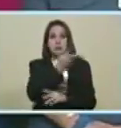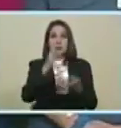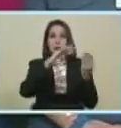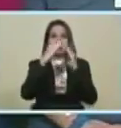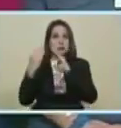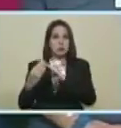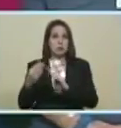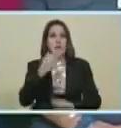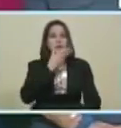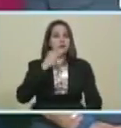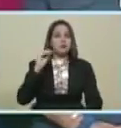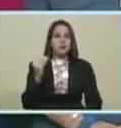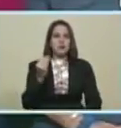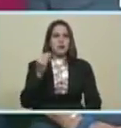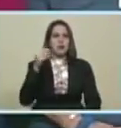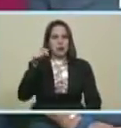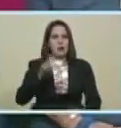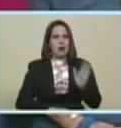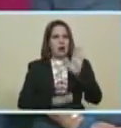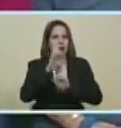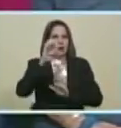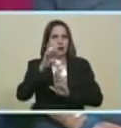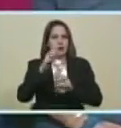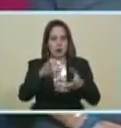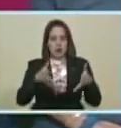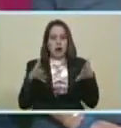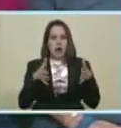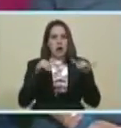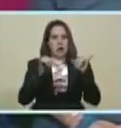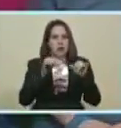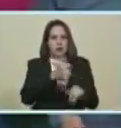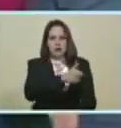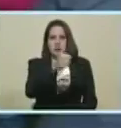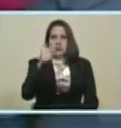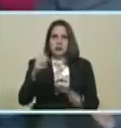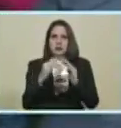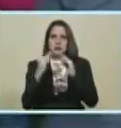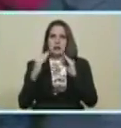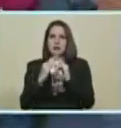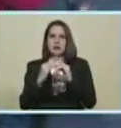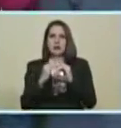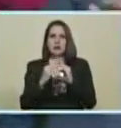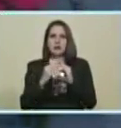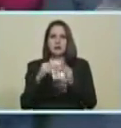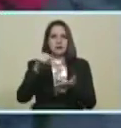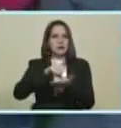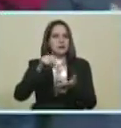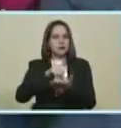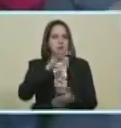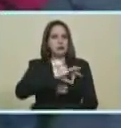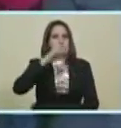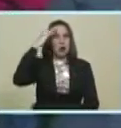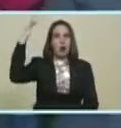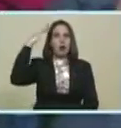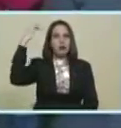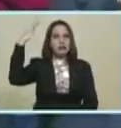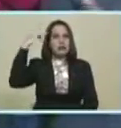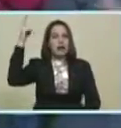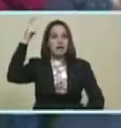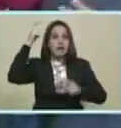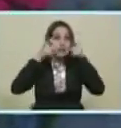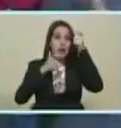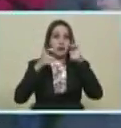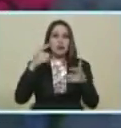juventud Hoy lleva ese éxito Esa victoria A cada casa De esta ciudad socialista La que señó Nuestro comandante